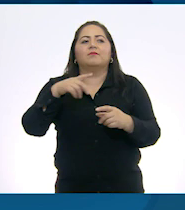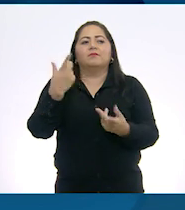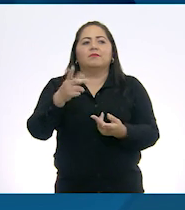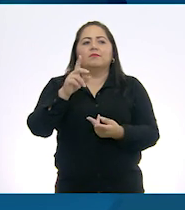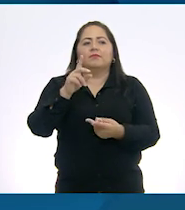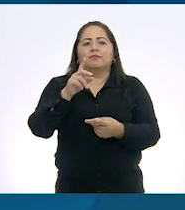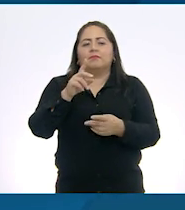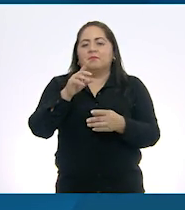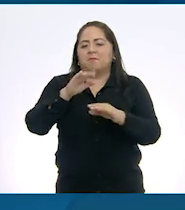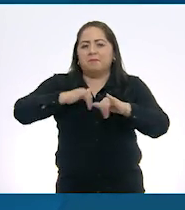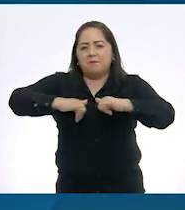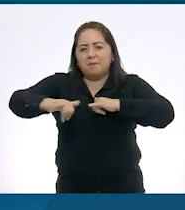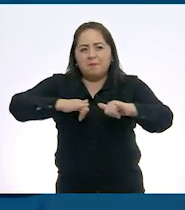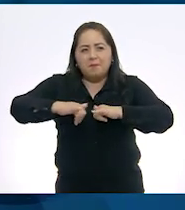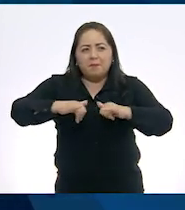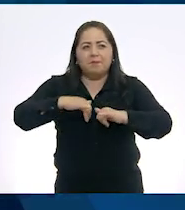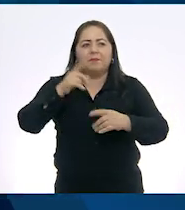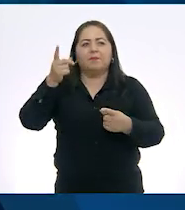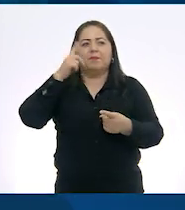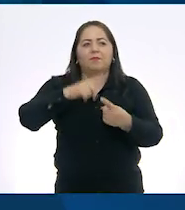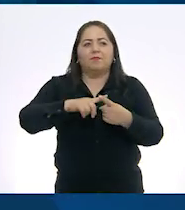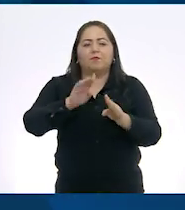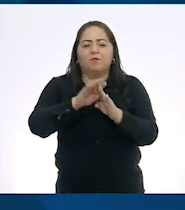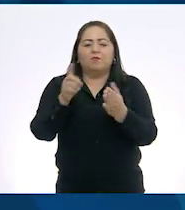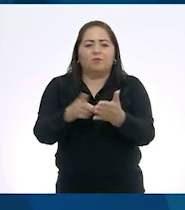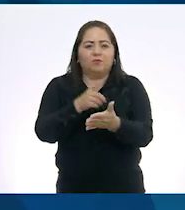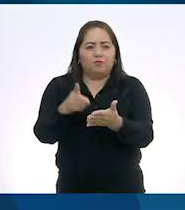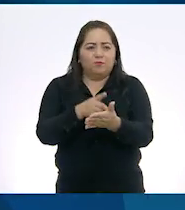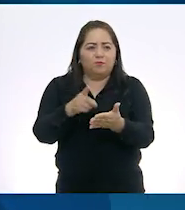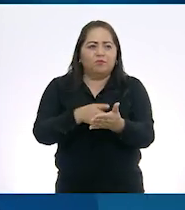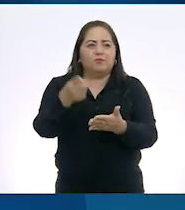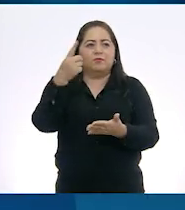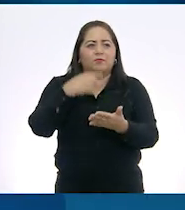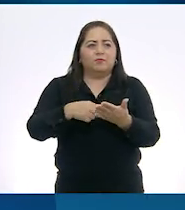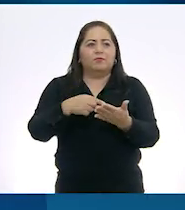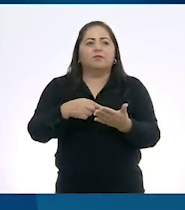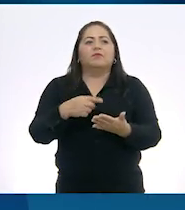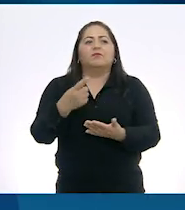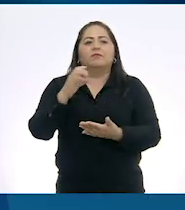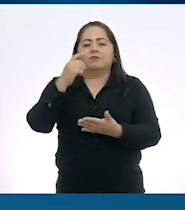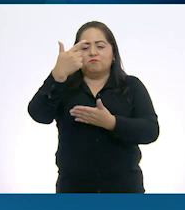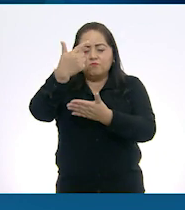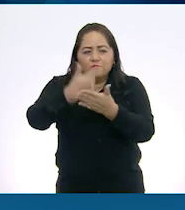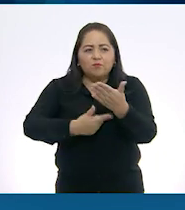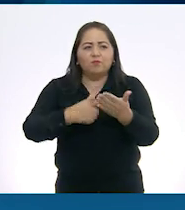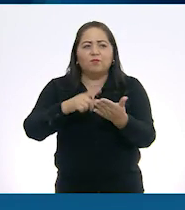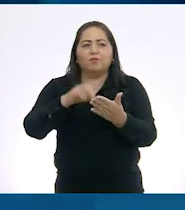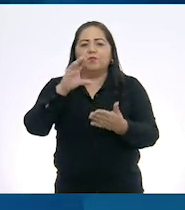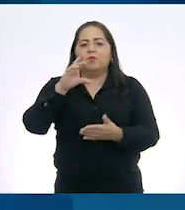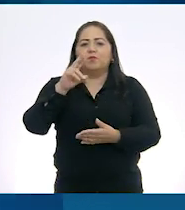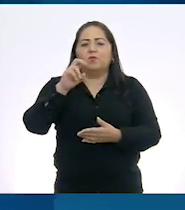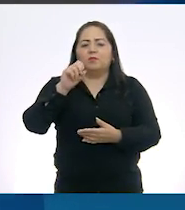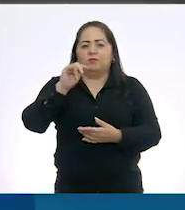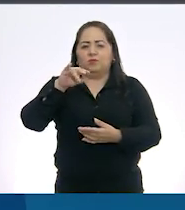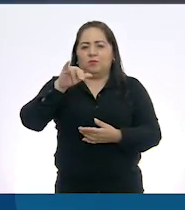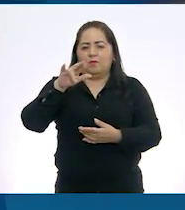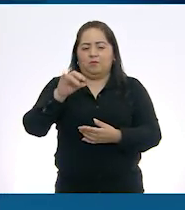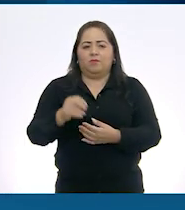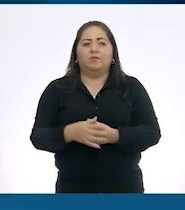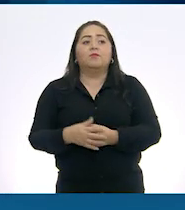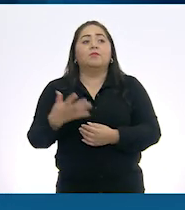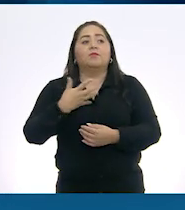esquema, mapa conceptual, díptico, tríptico, encuesta, cuestionario y póster.